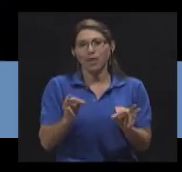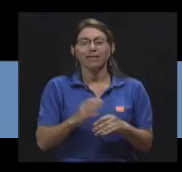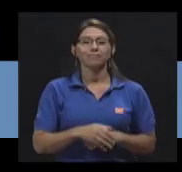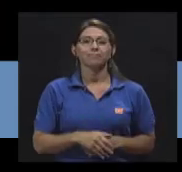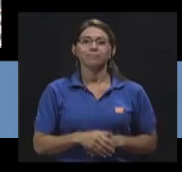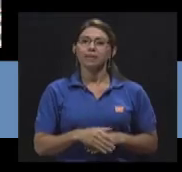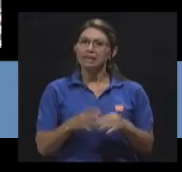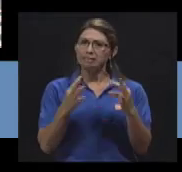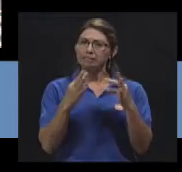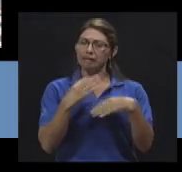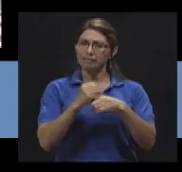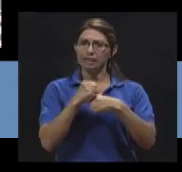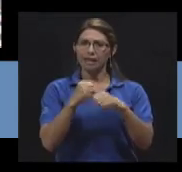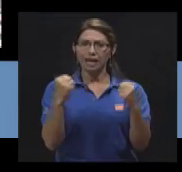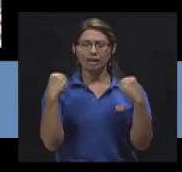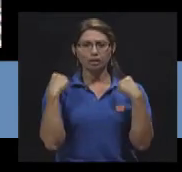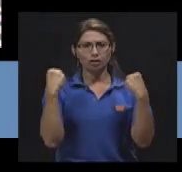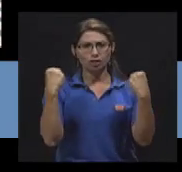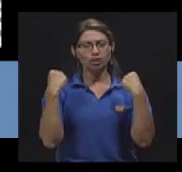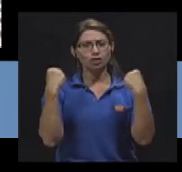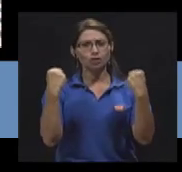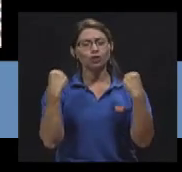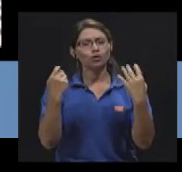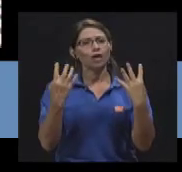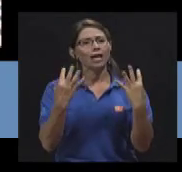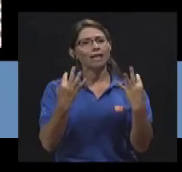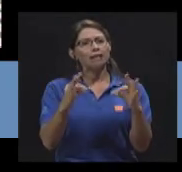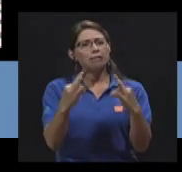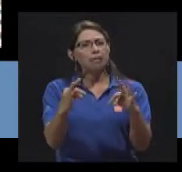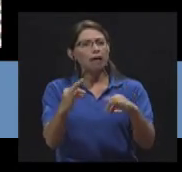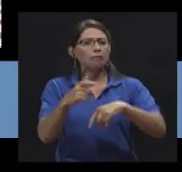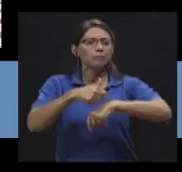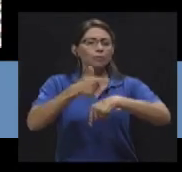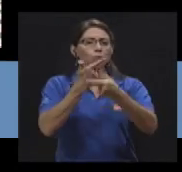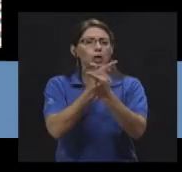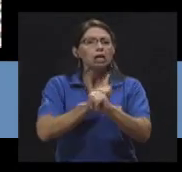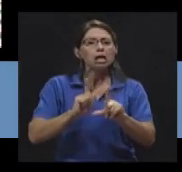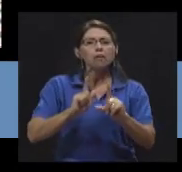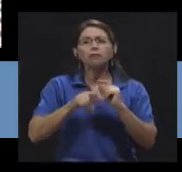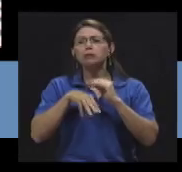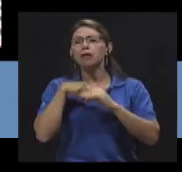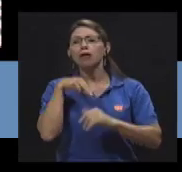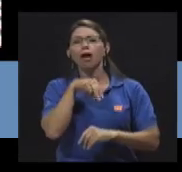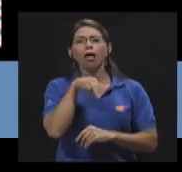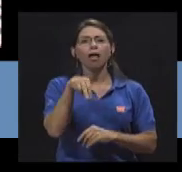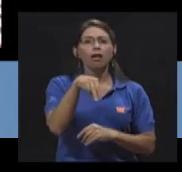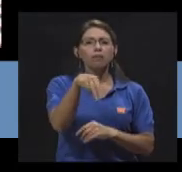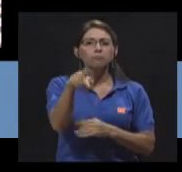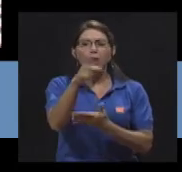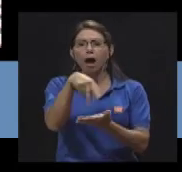una persona adecuada. Pues hacer ejercicio, tratar de tener rato libre, salir a caminar, andar por parques,